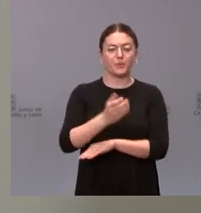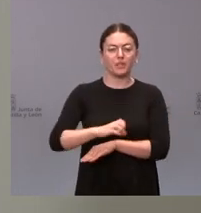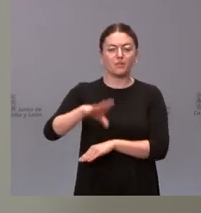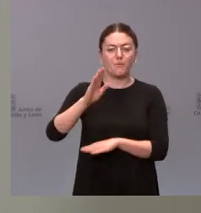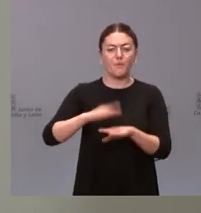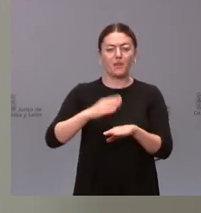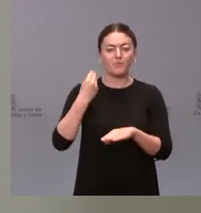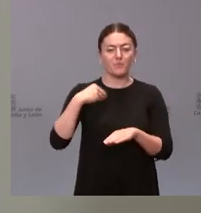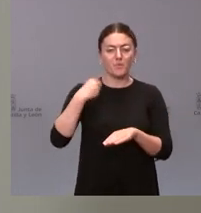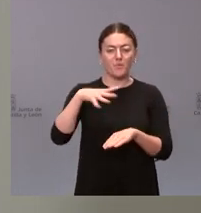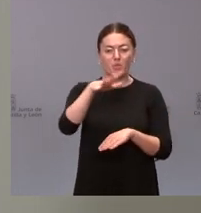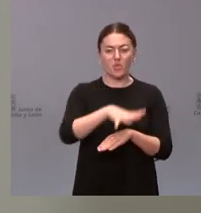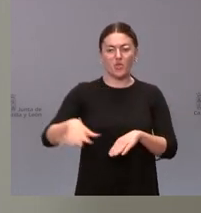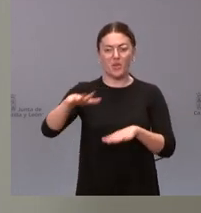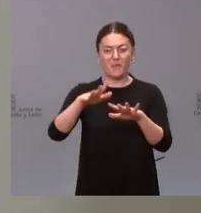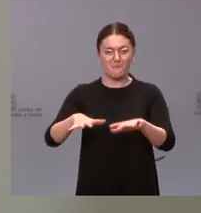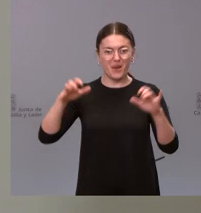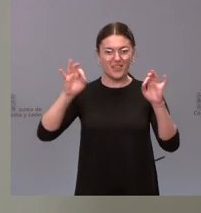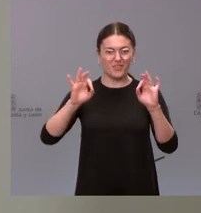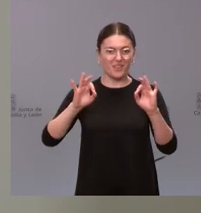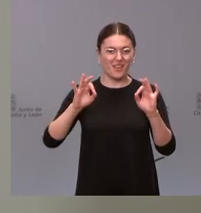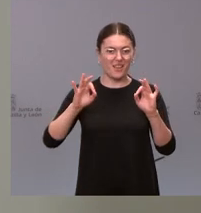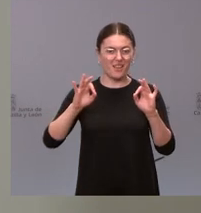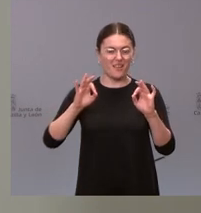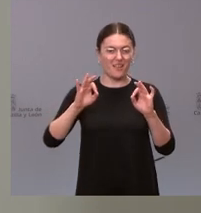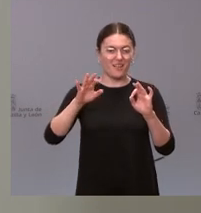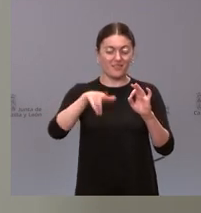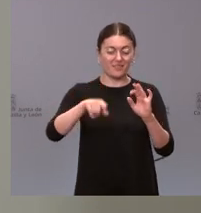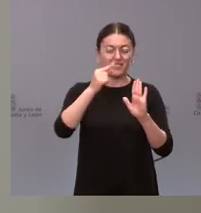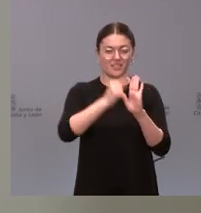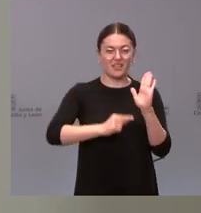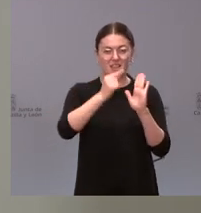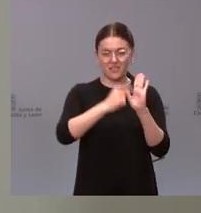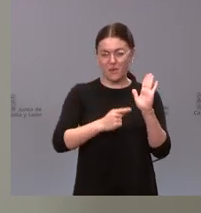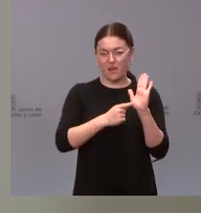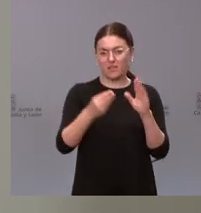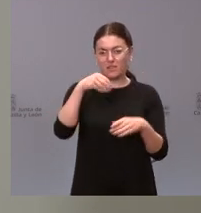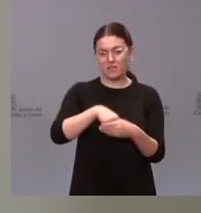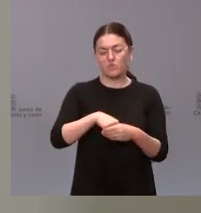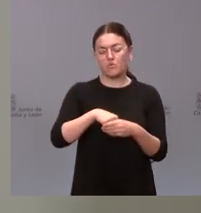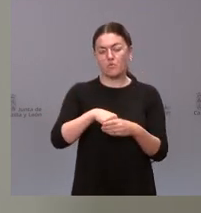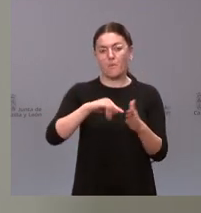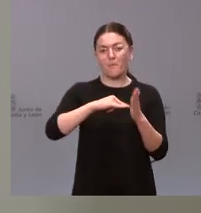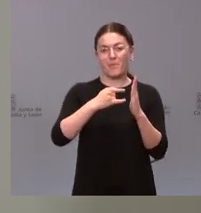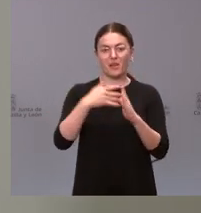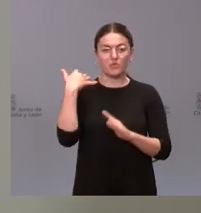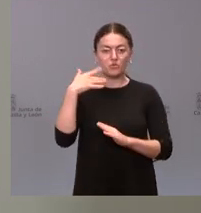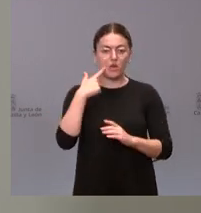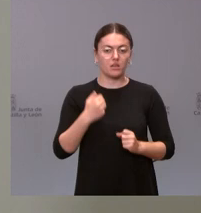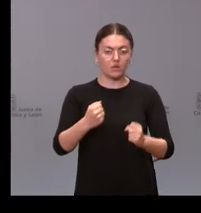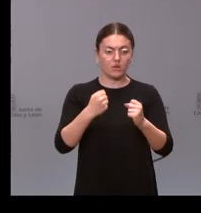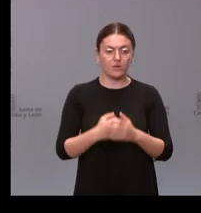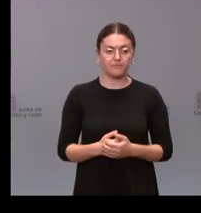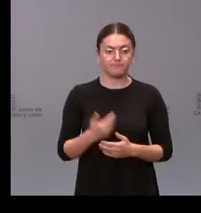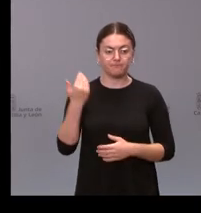obras en el palacio de la audiencia que es una de las iniciativas incluidas en este plan en Soria saludable y conectada Y